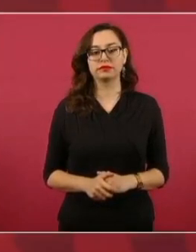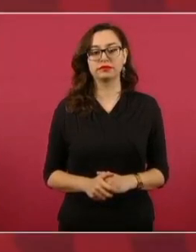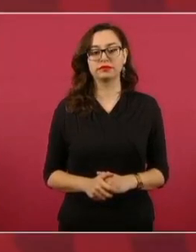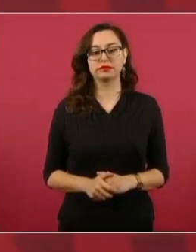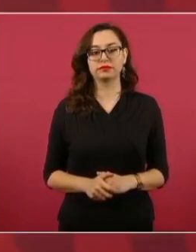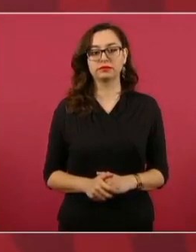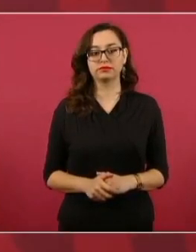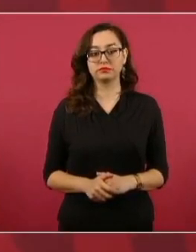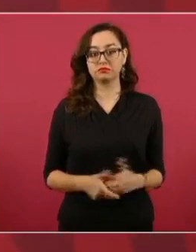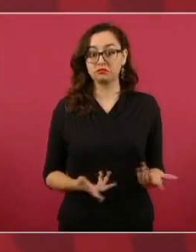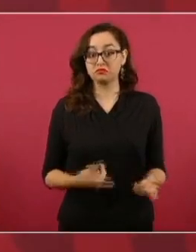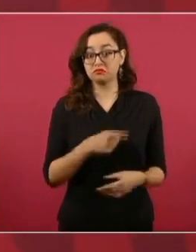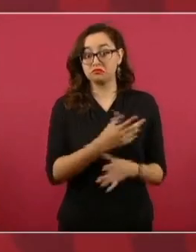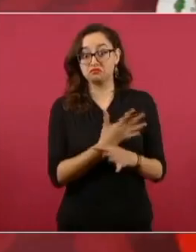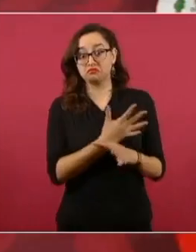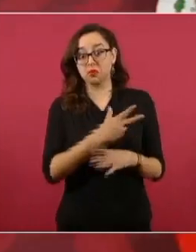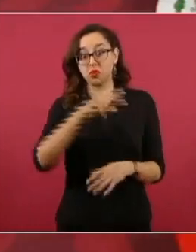esos aviondos.